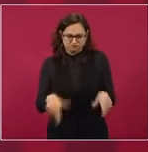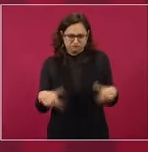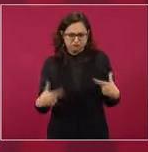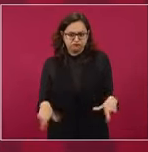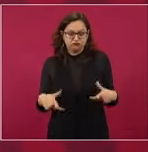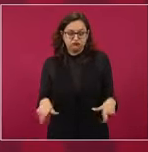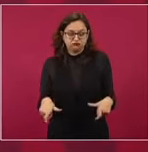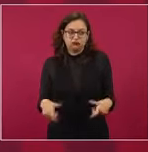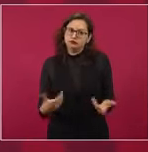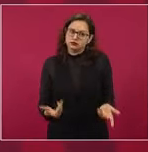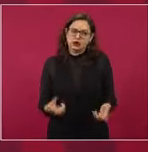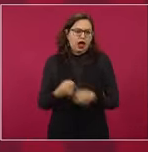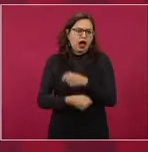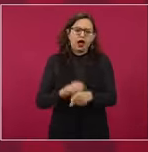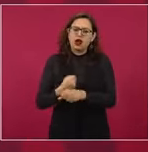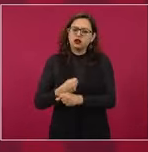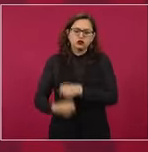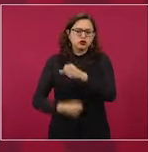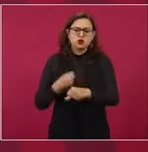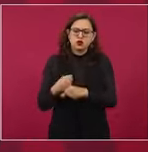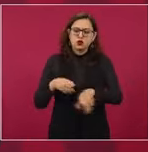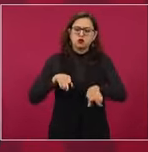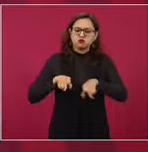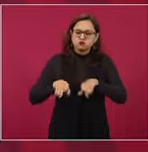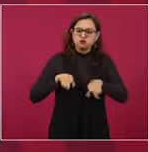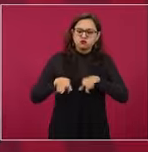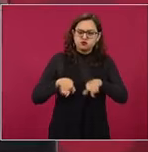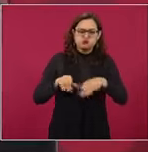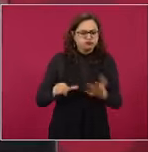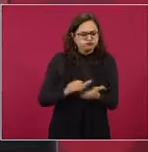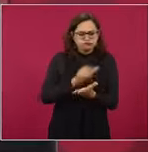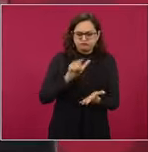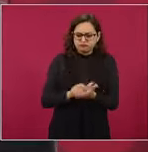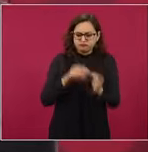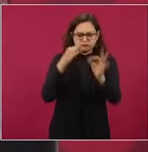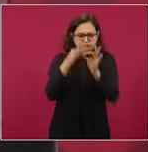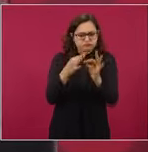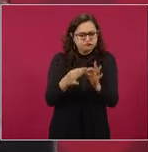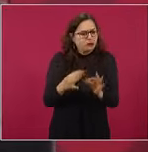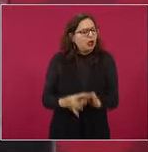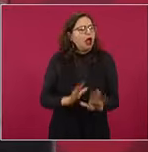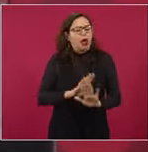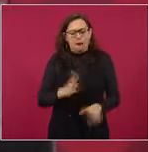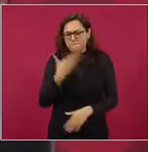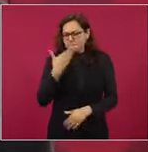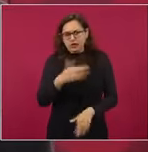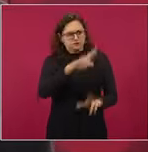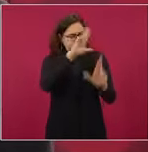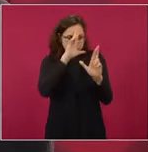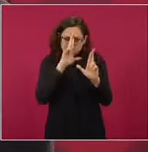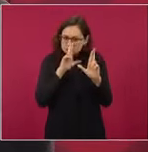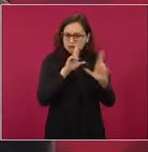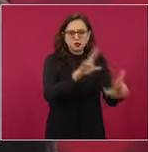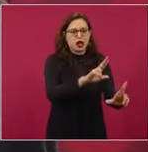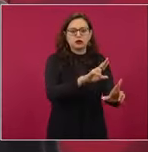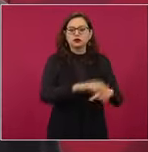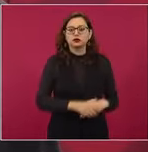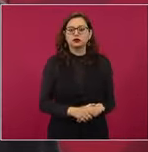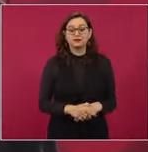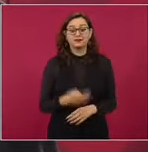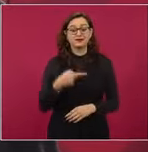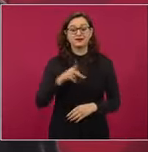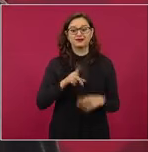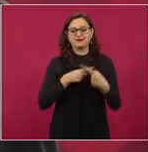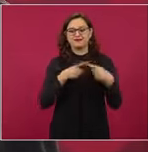patrimonio con esfuerzo, con trabajo, de conformidad con la ley, merece respeto. Yo estoy en contra de la riqueza mala